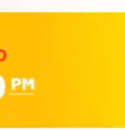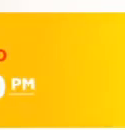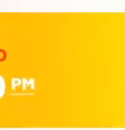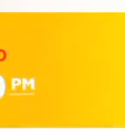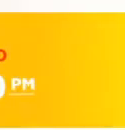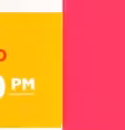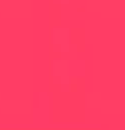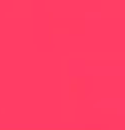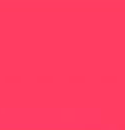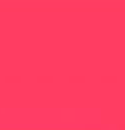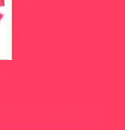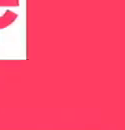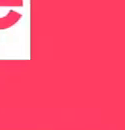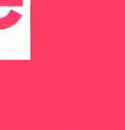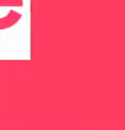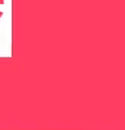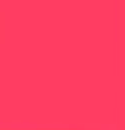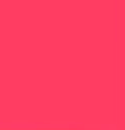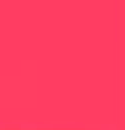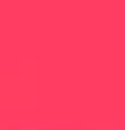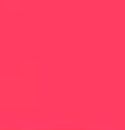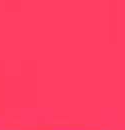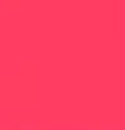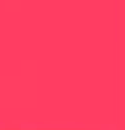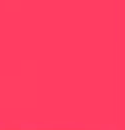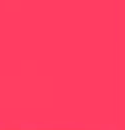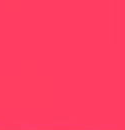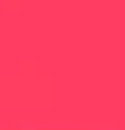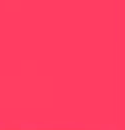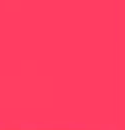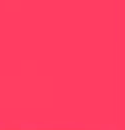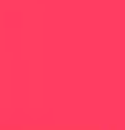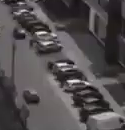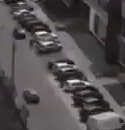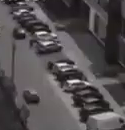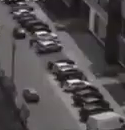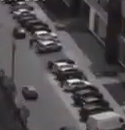5 de la tarde Por TV Perú Primero mi salud